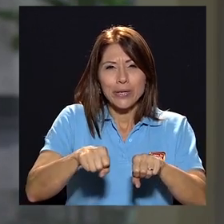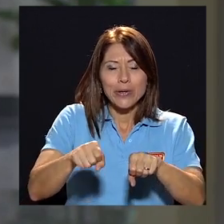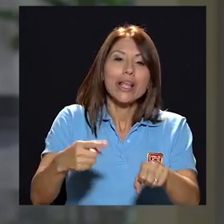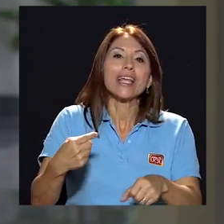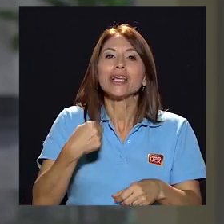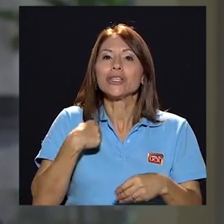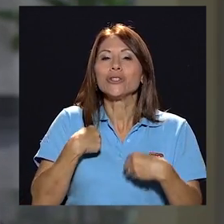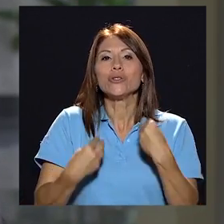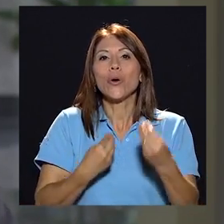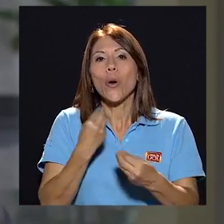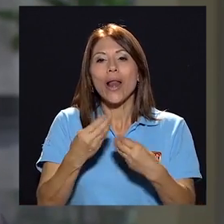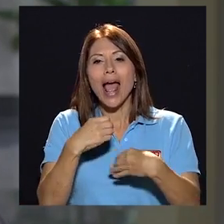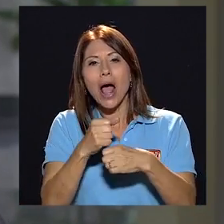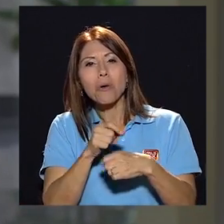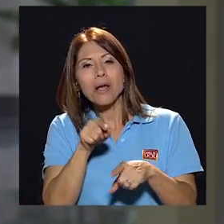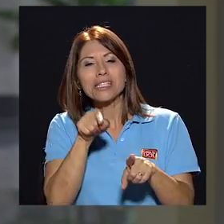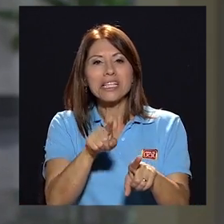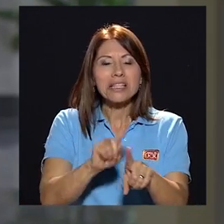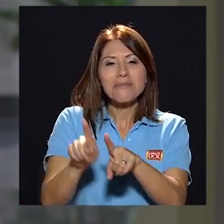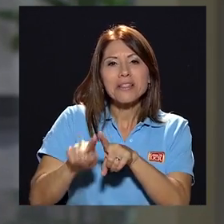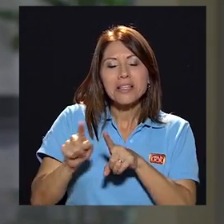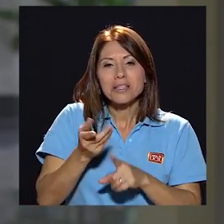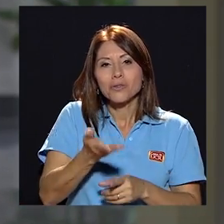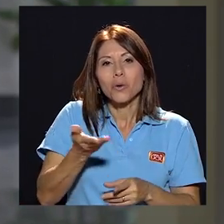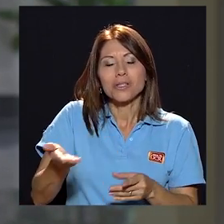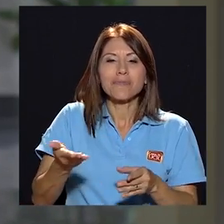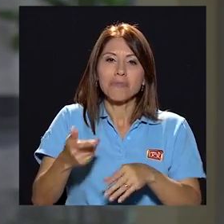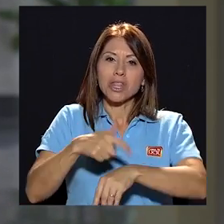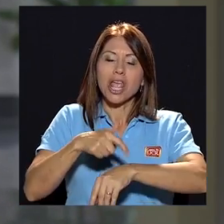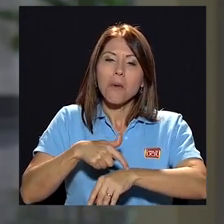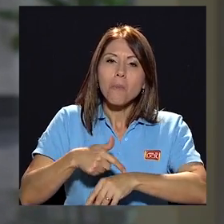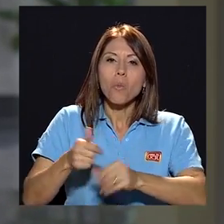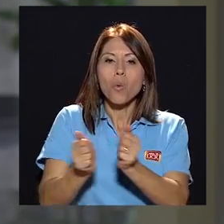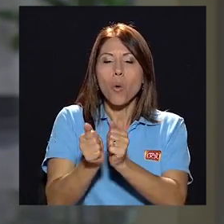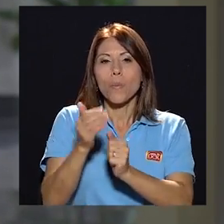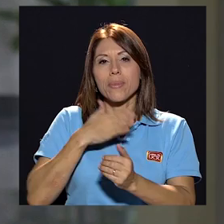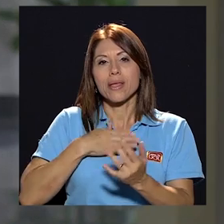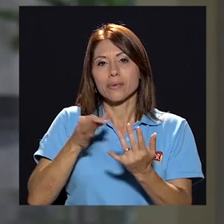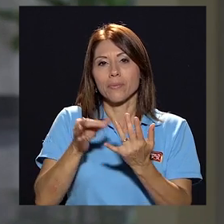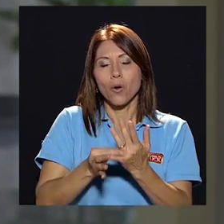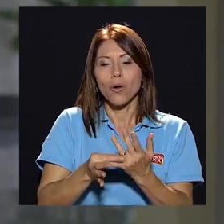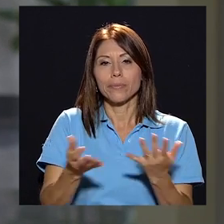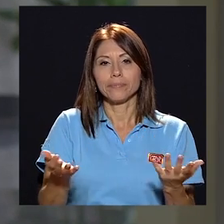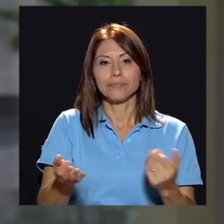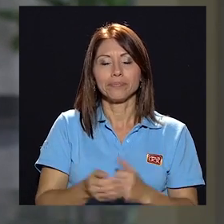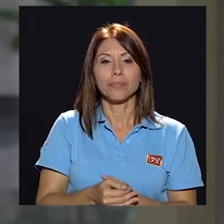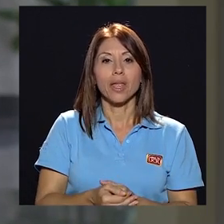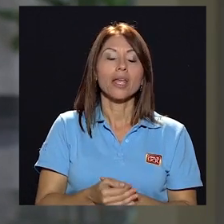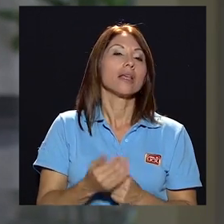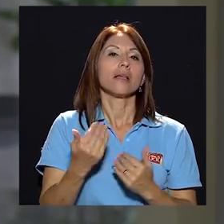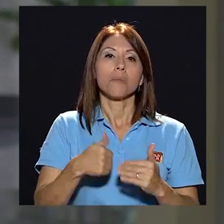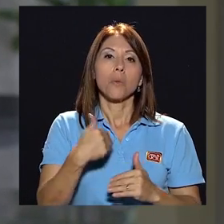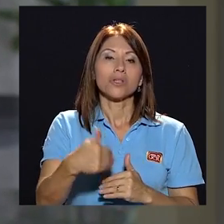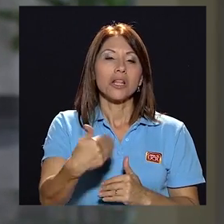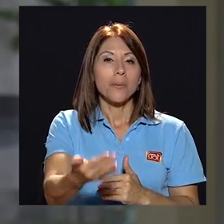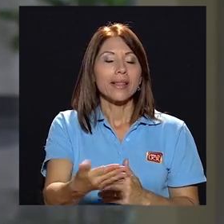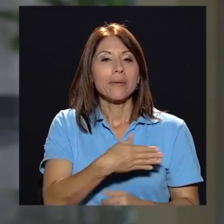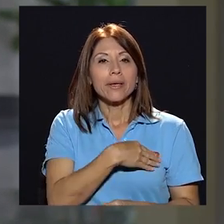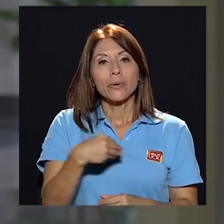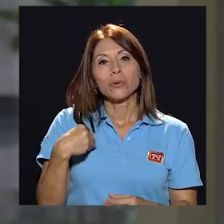corriendo, corriendo. Y yo le hago meta, cosas de ese tipo, pasar tiempo con mi esposa. Y, pues,